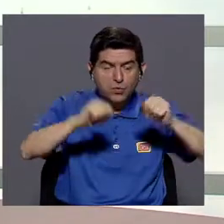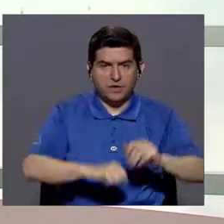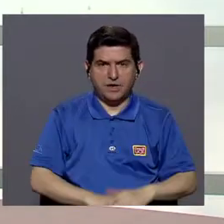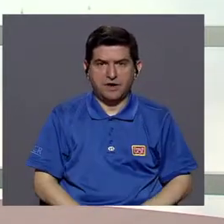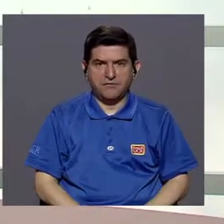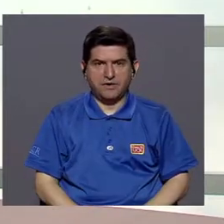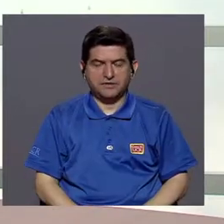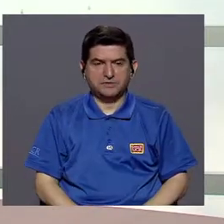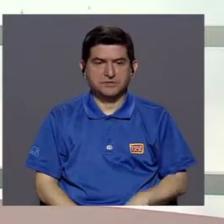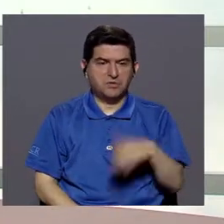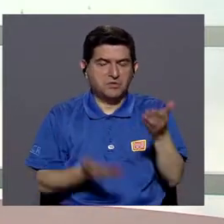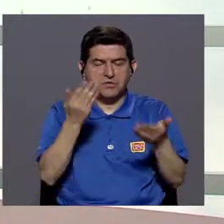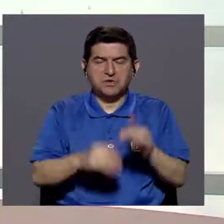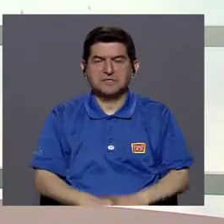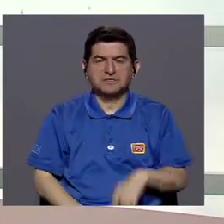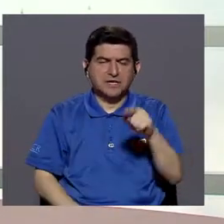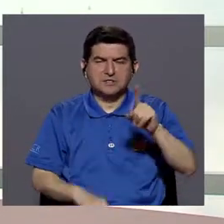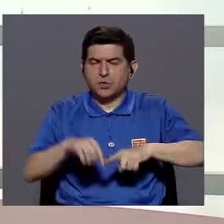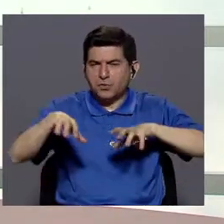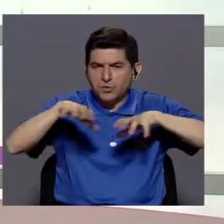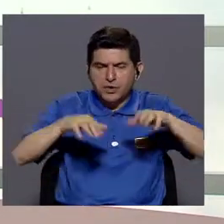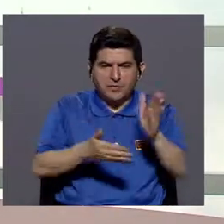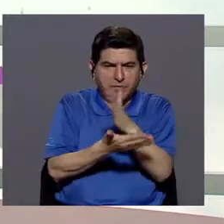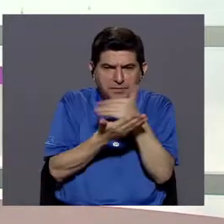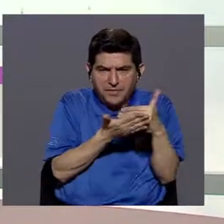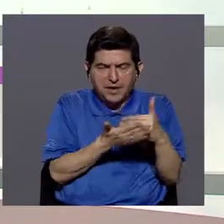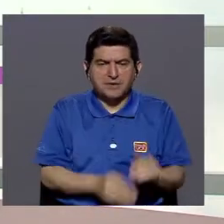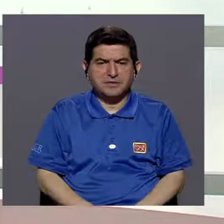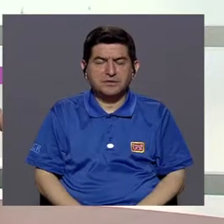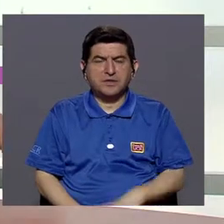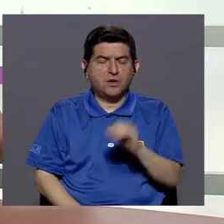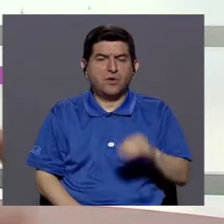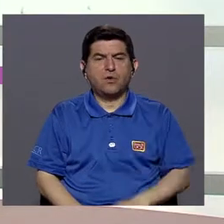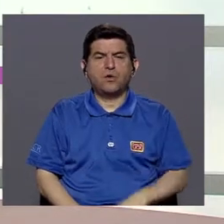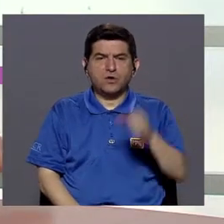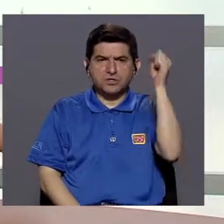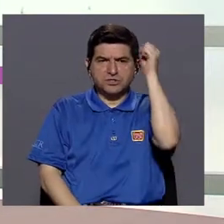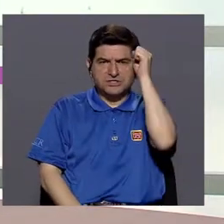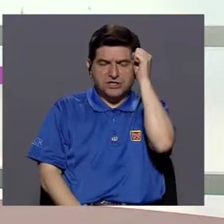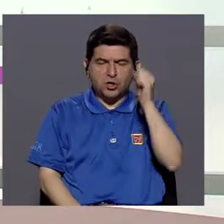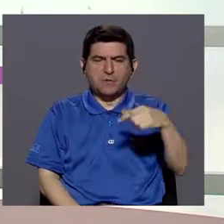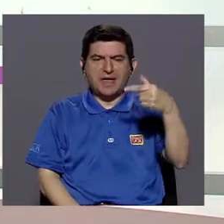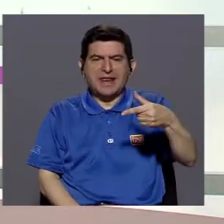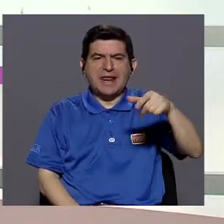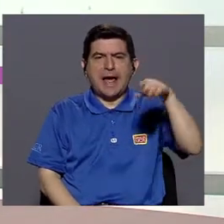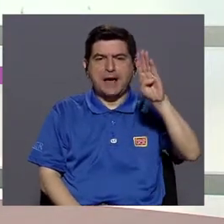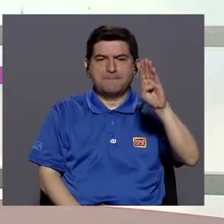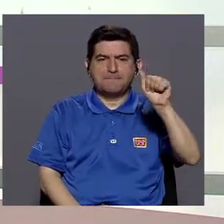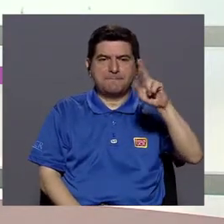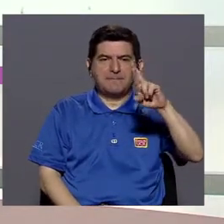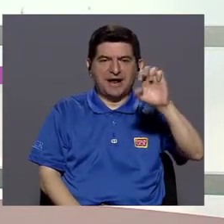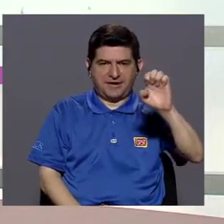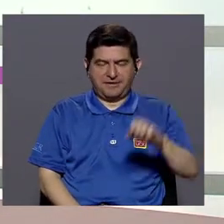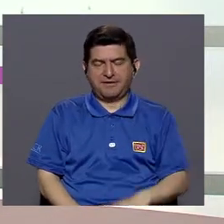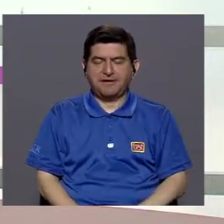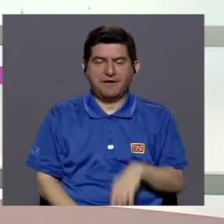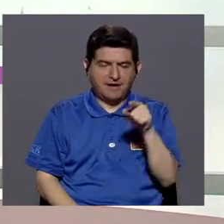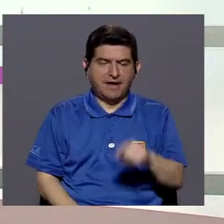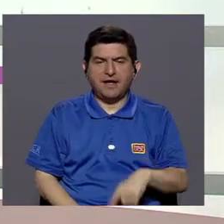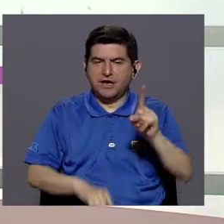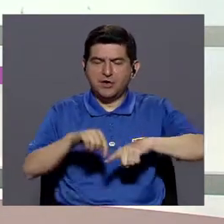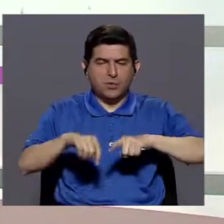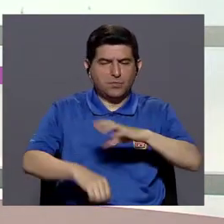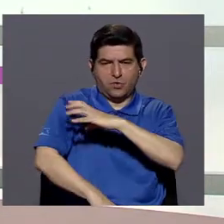una parálisis o ese síndrome de Guillain-Barré, o sea, con inactividad en los músculos,